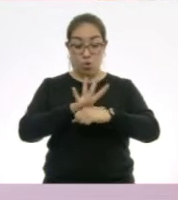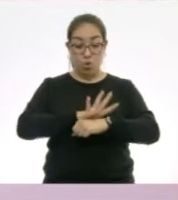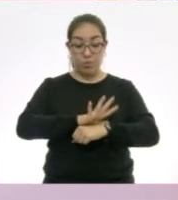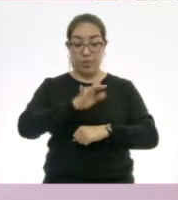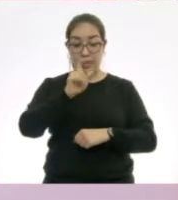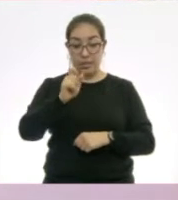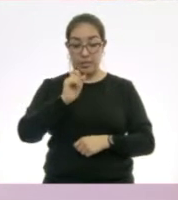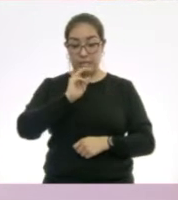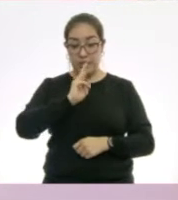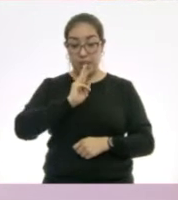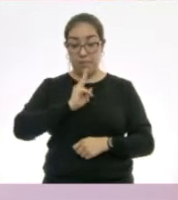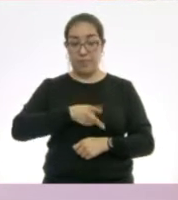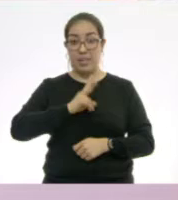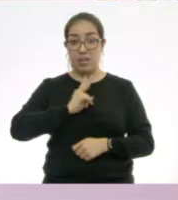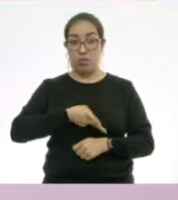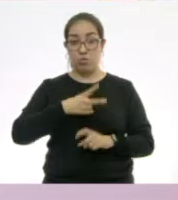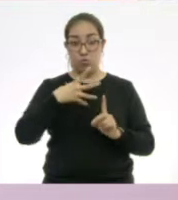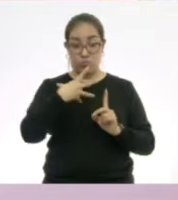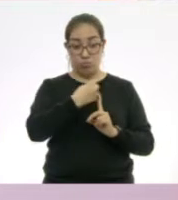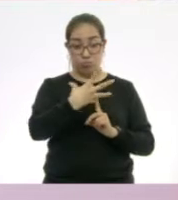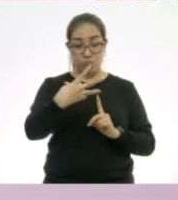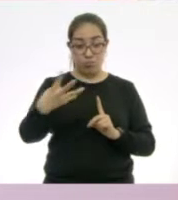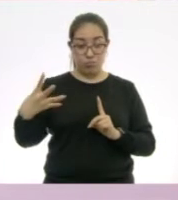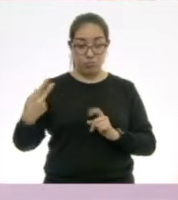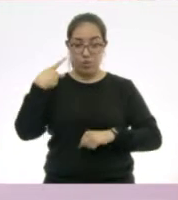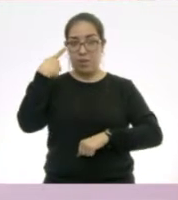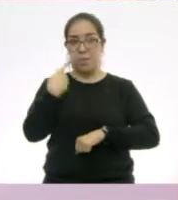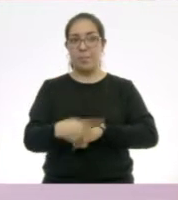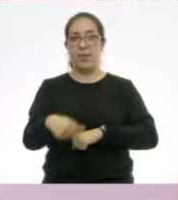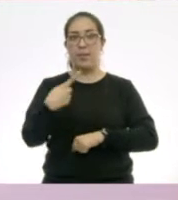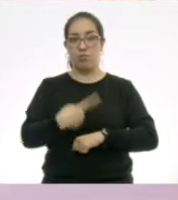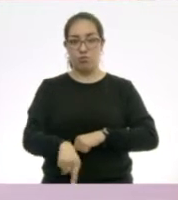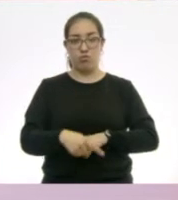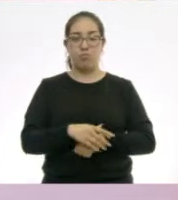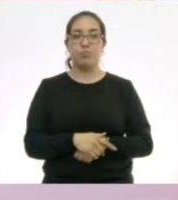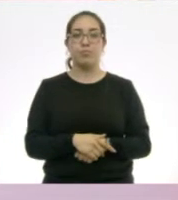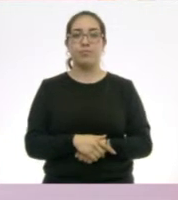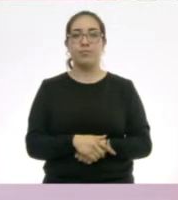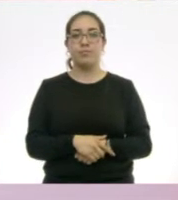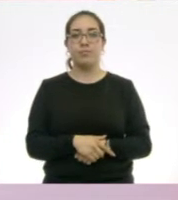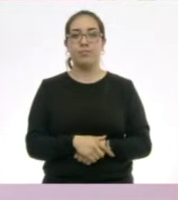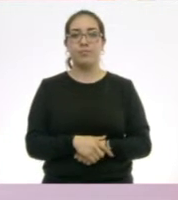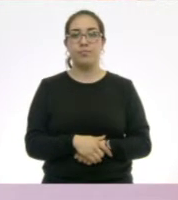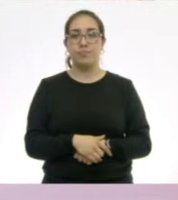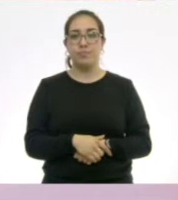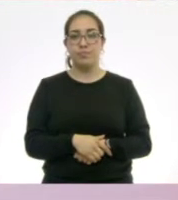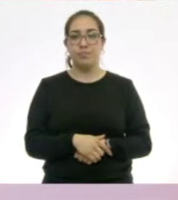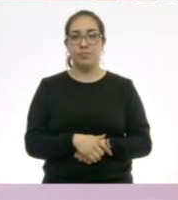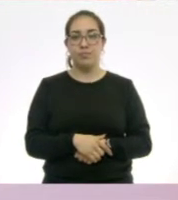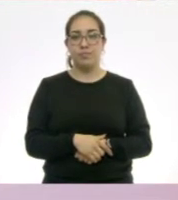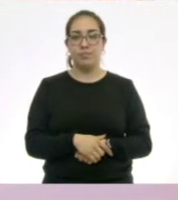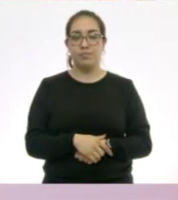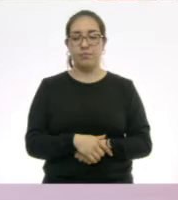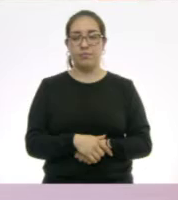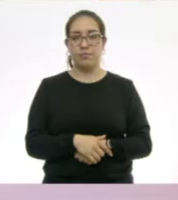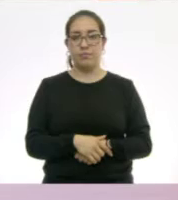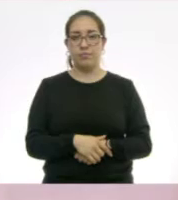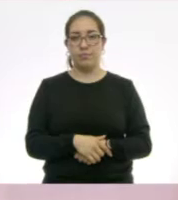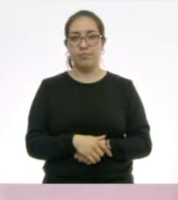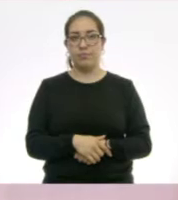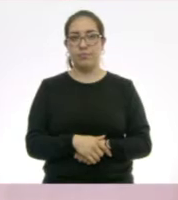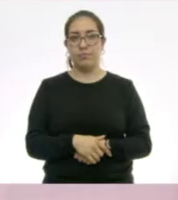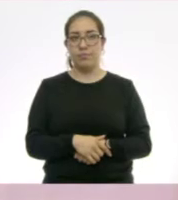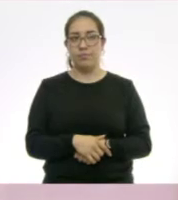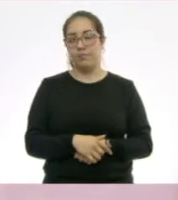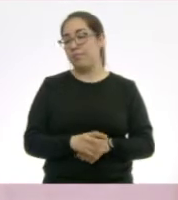contagioso y delicado. Ahí va. Esto es lo que